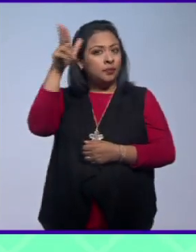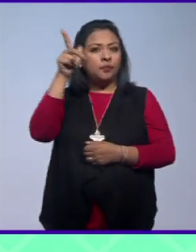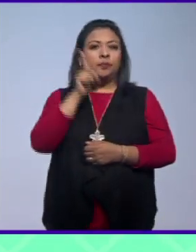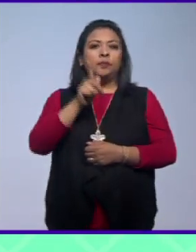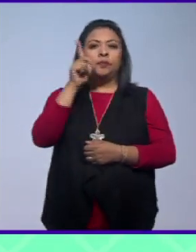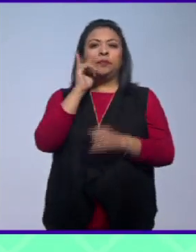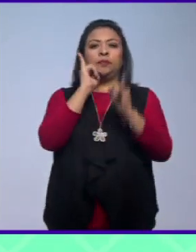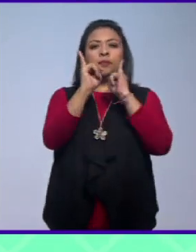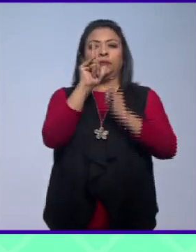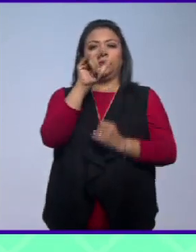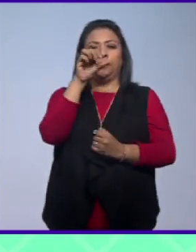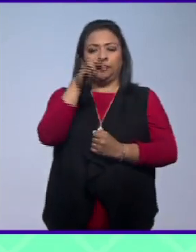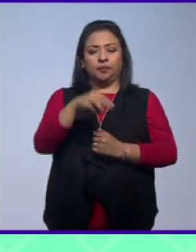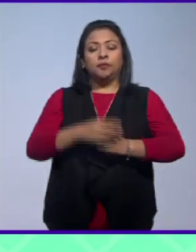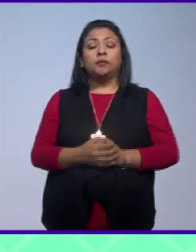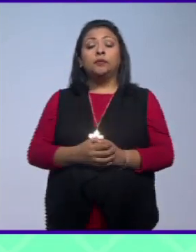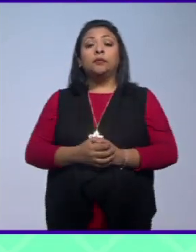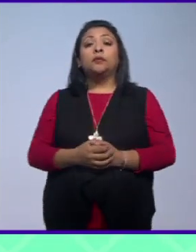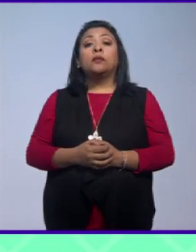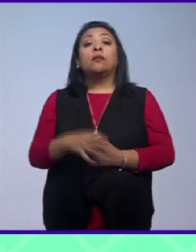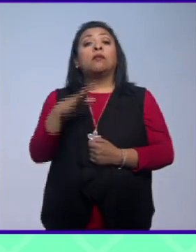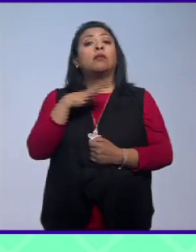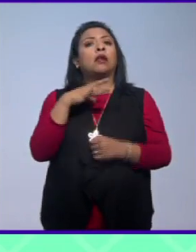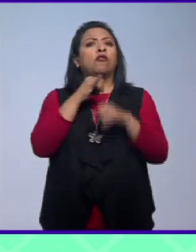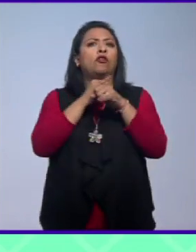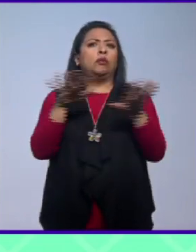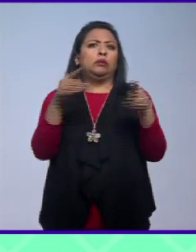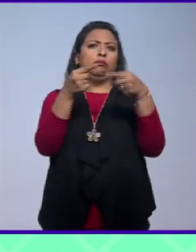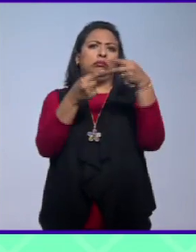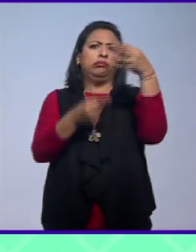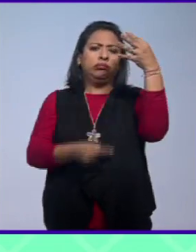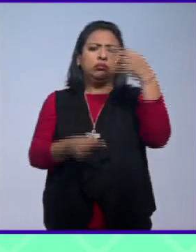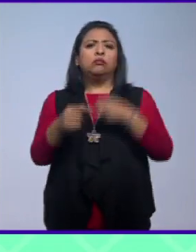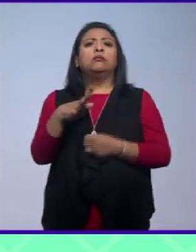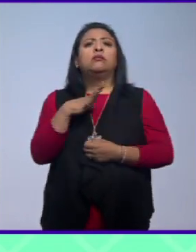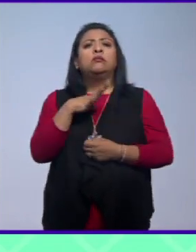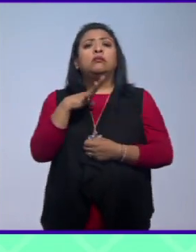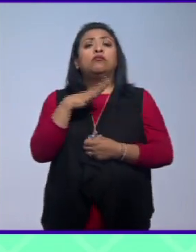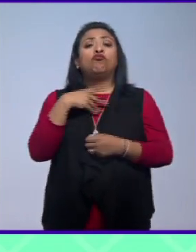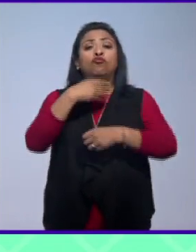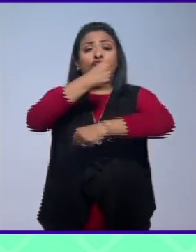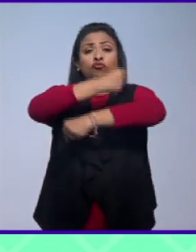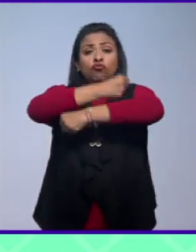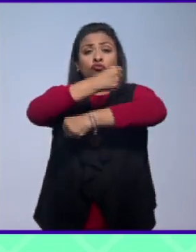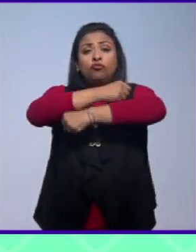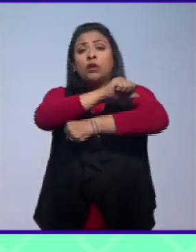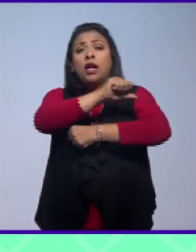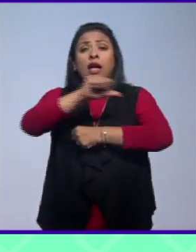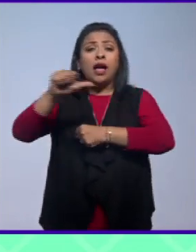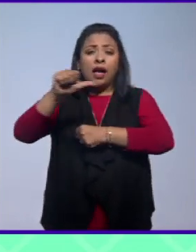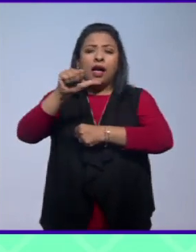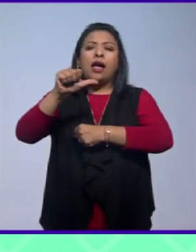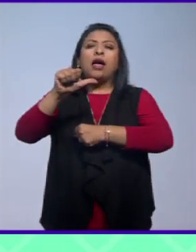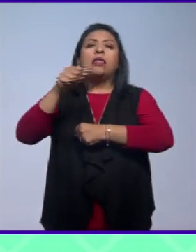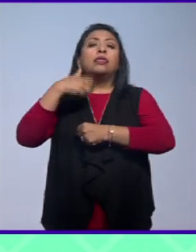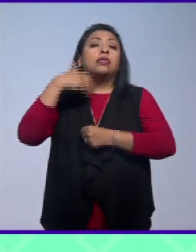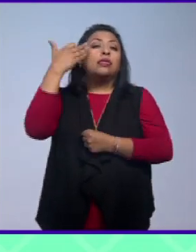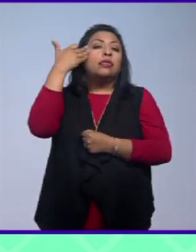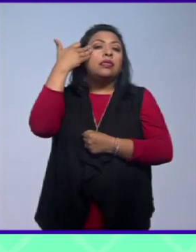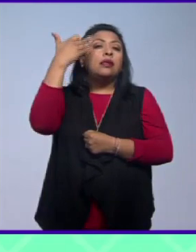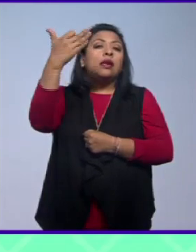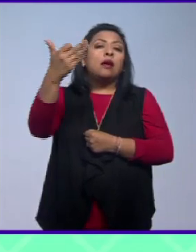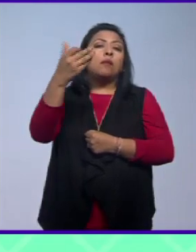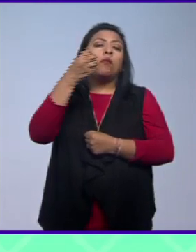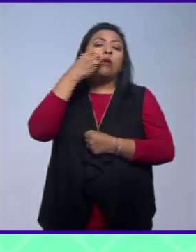Regis, en la interpretación de lengua de señas mexicana. Y tenemos mucha información, tenemos una ventana hacia los tiempos de